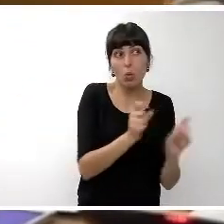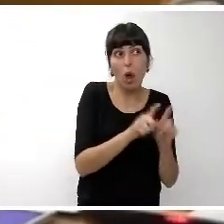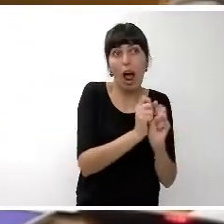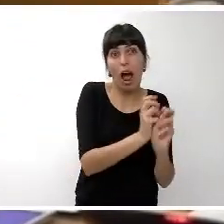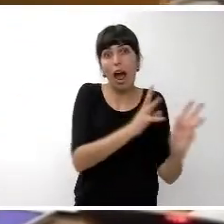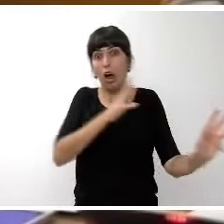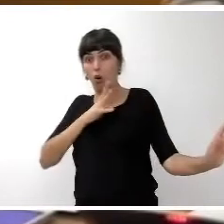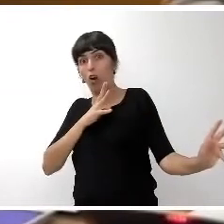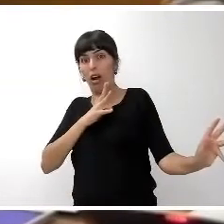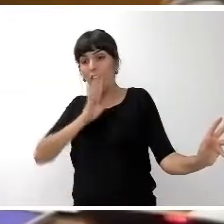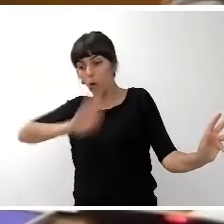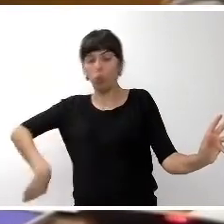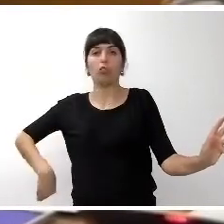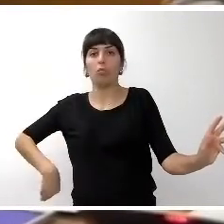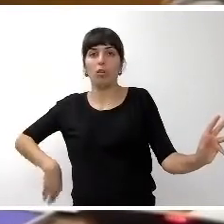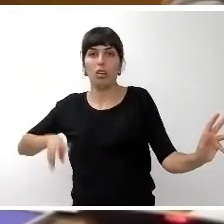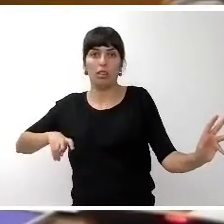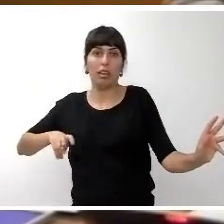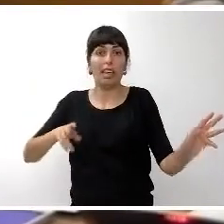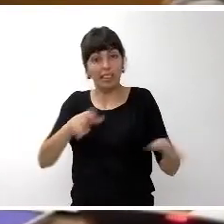resto de las islas del archipiélago